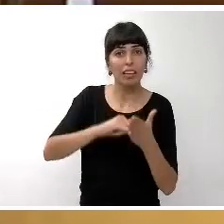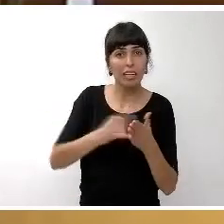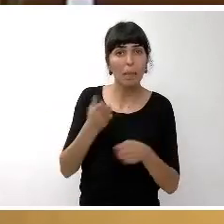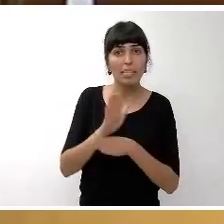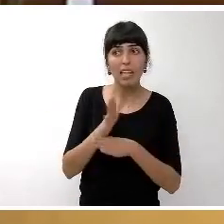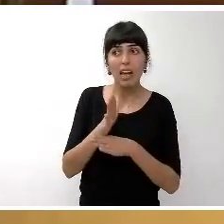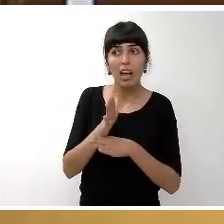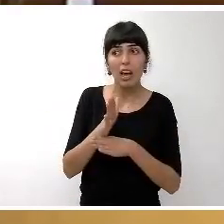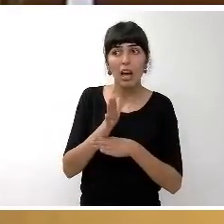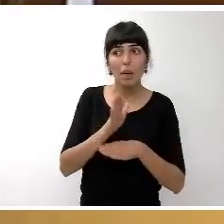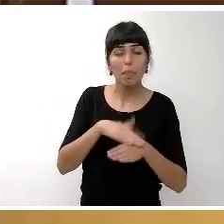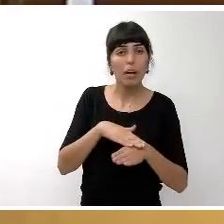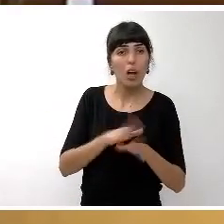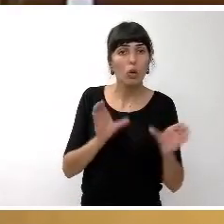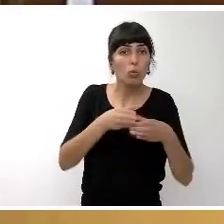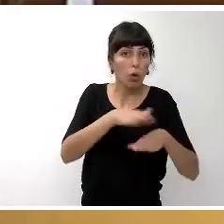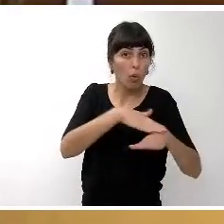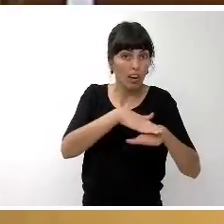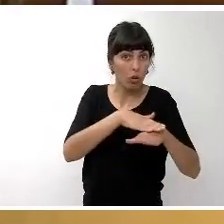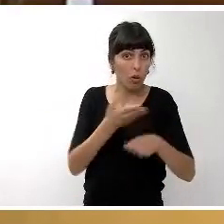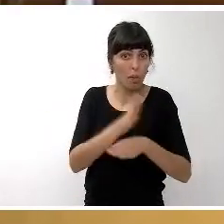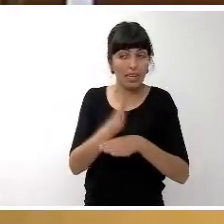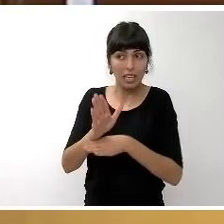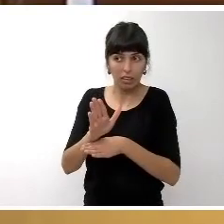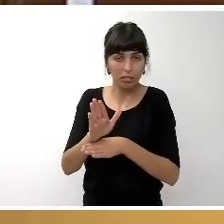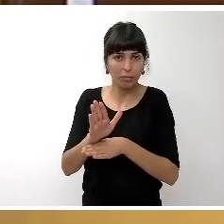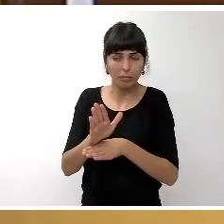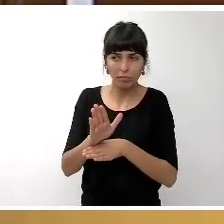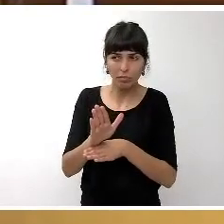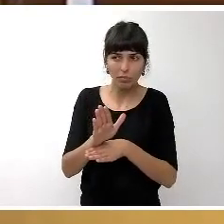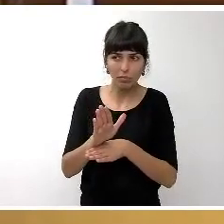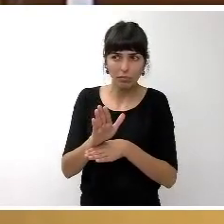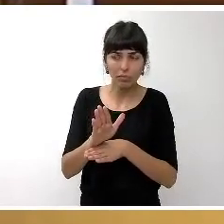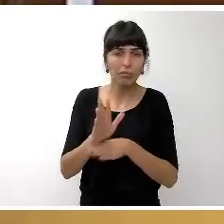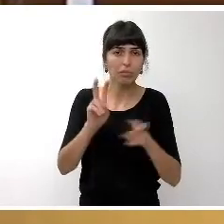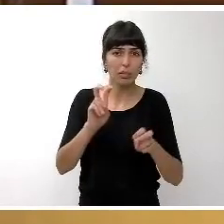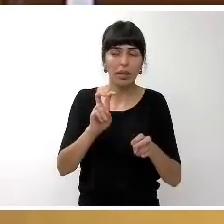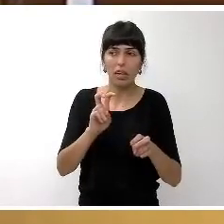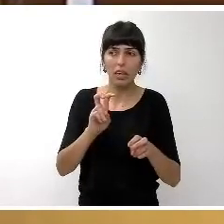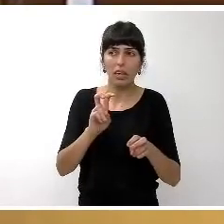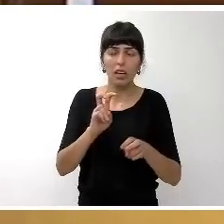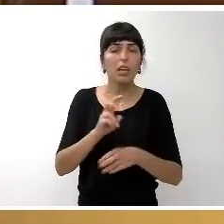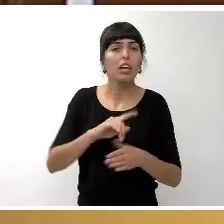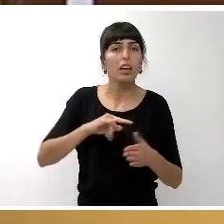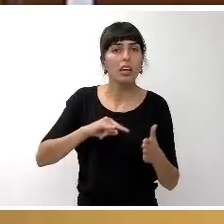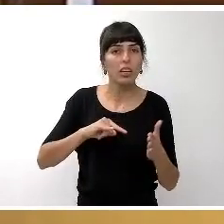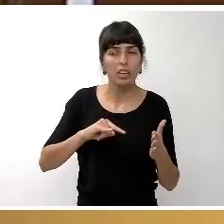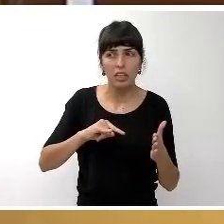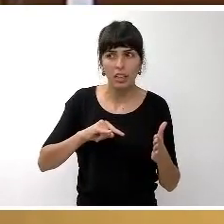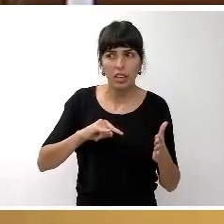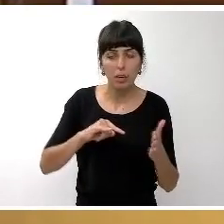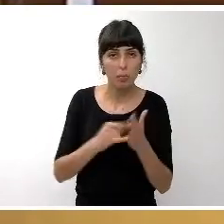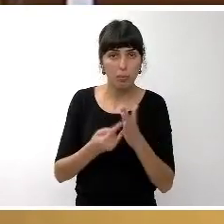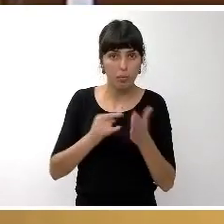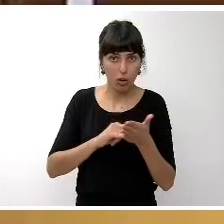director insular por el grupo de gobierno para adecuar el dictamen y el proyecto a las observaciones